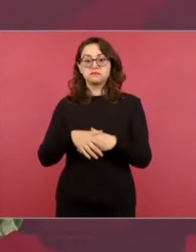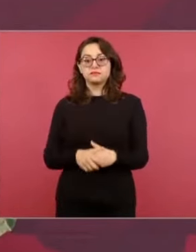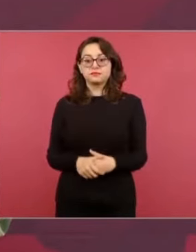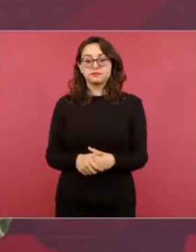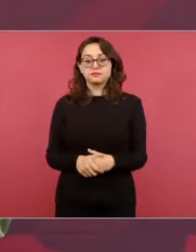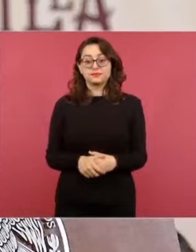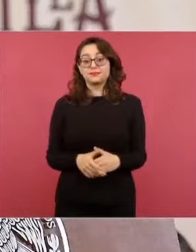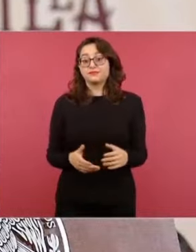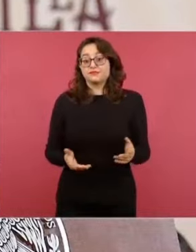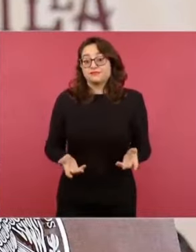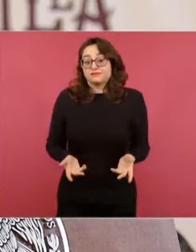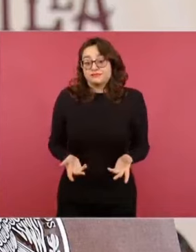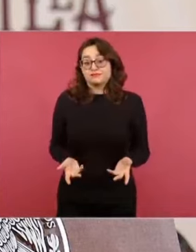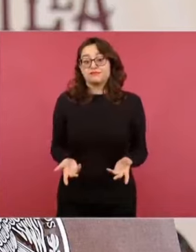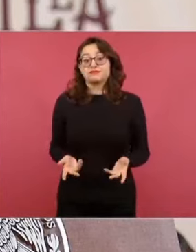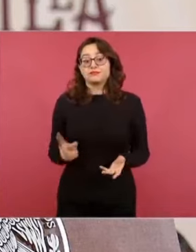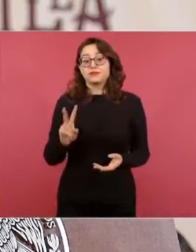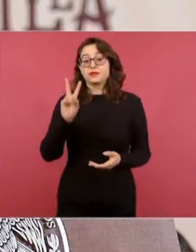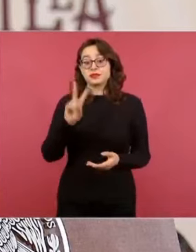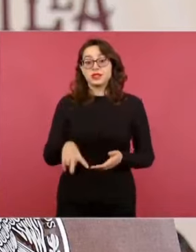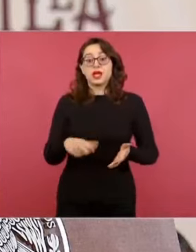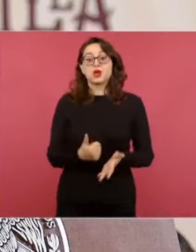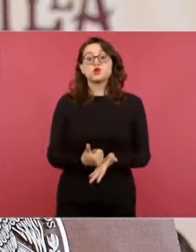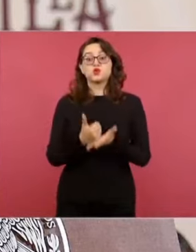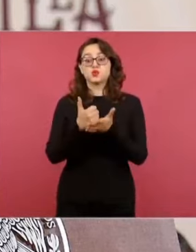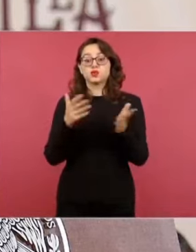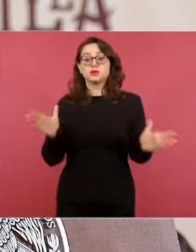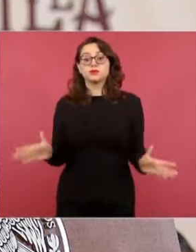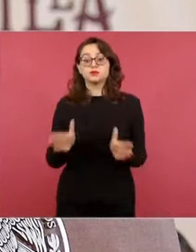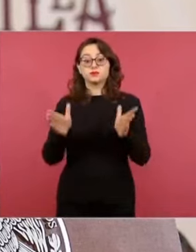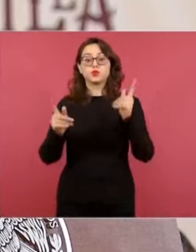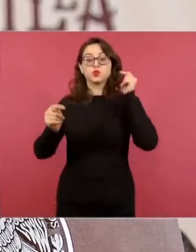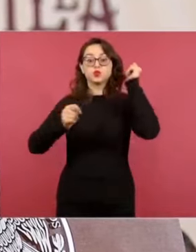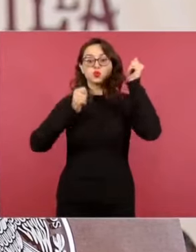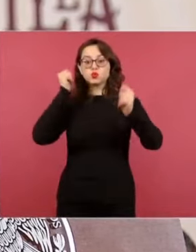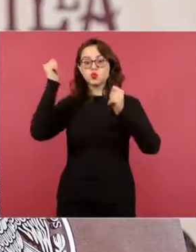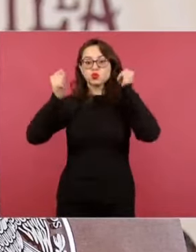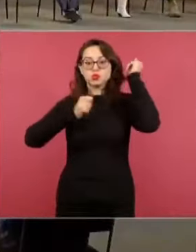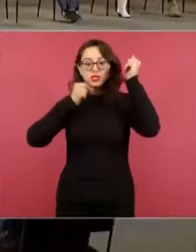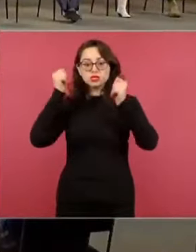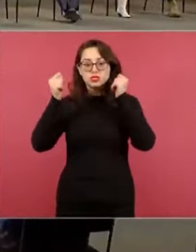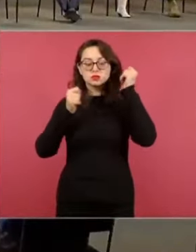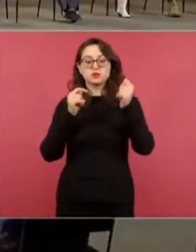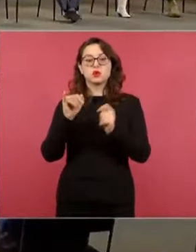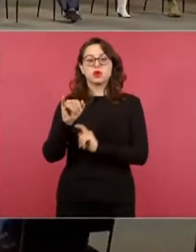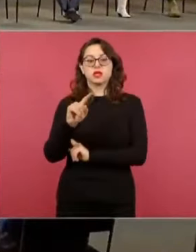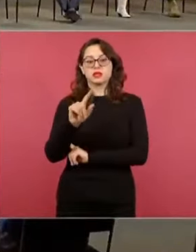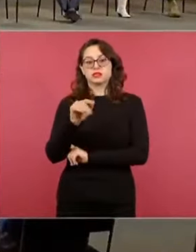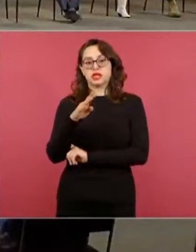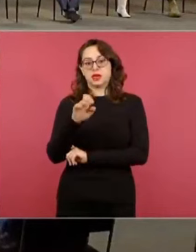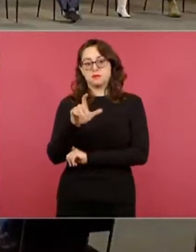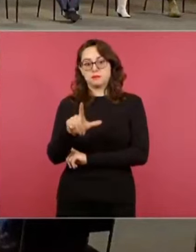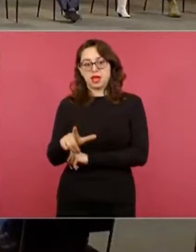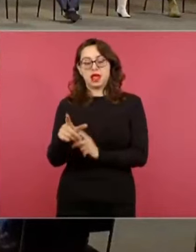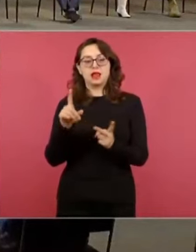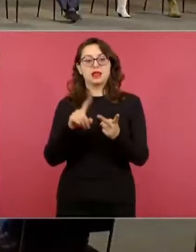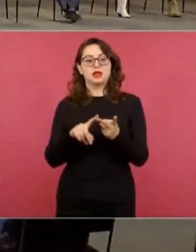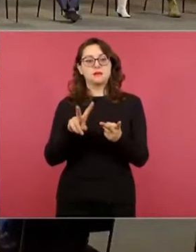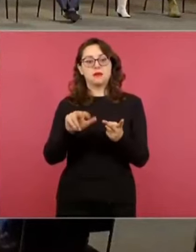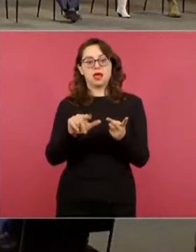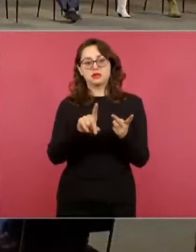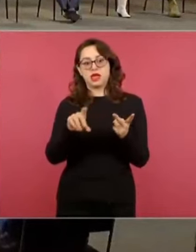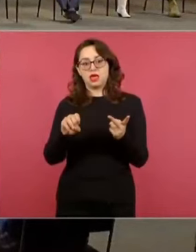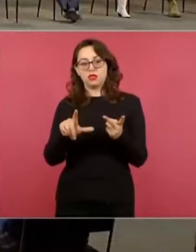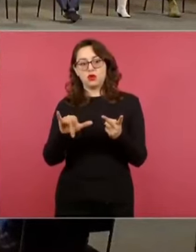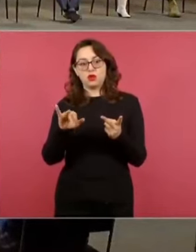potencializará el turismo a su paso por los pueblos mágicos de Izamal y de Valladolid, a través